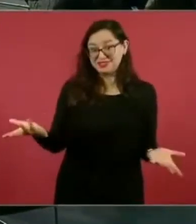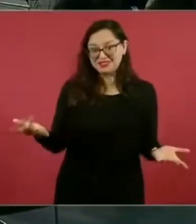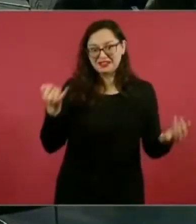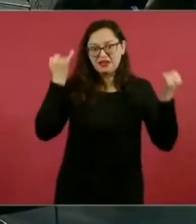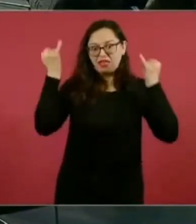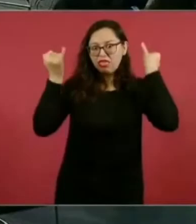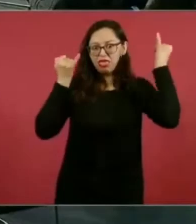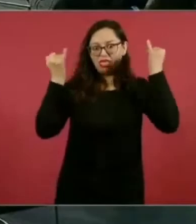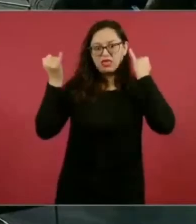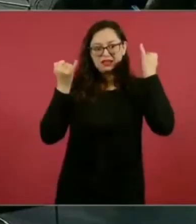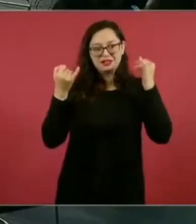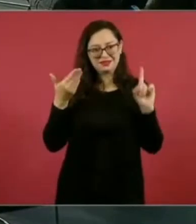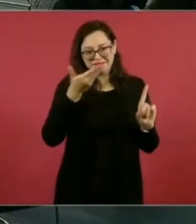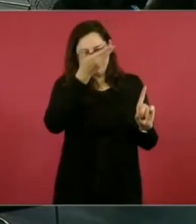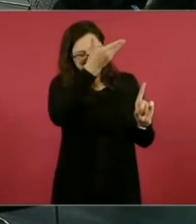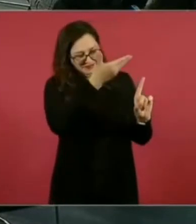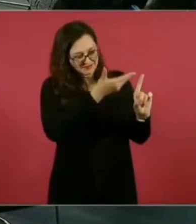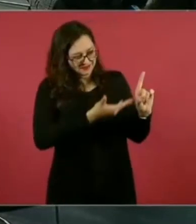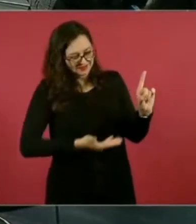corruptazo,